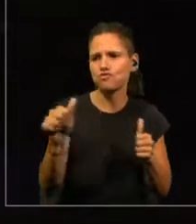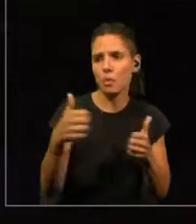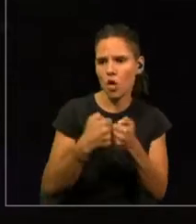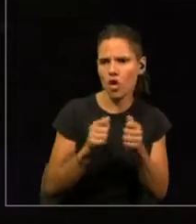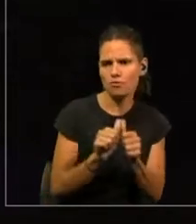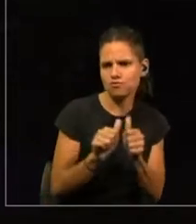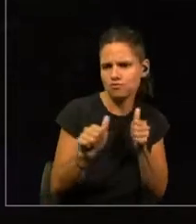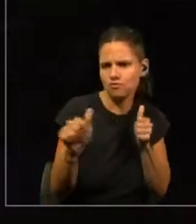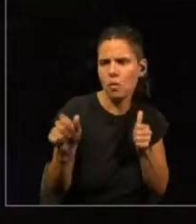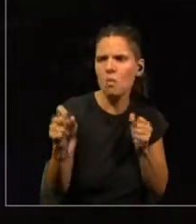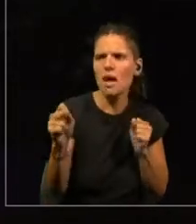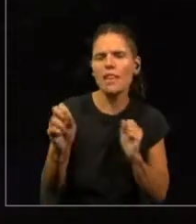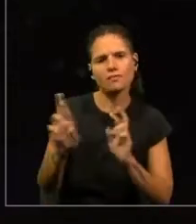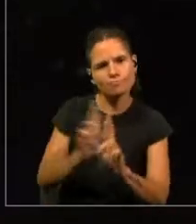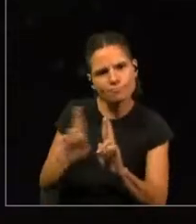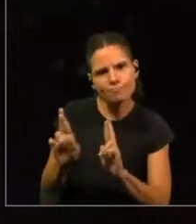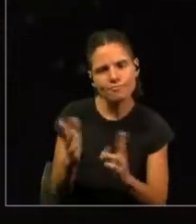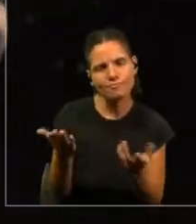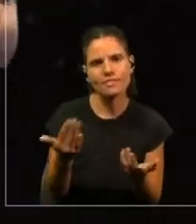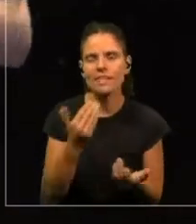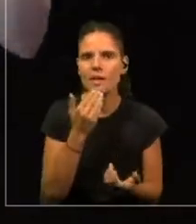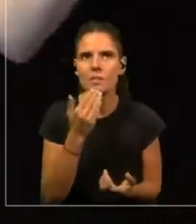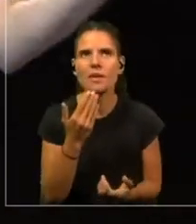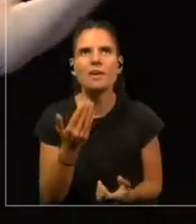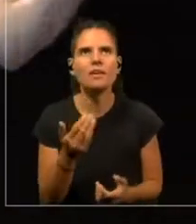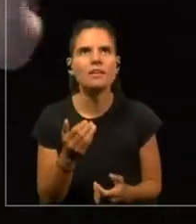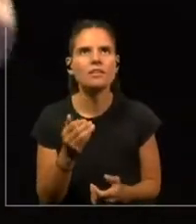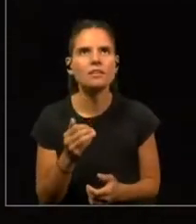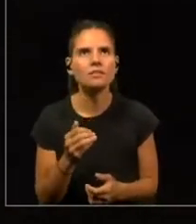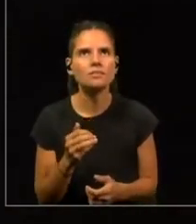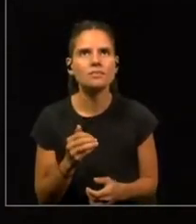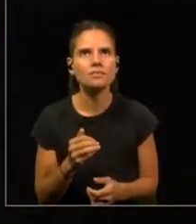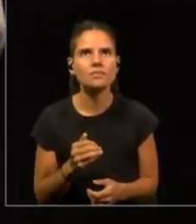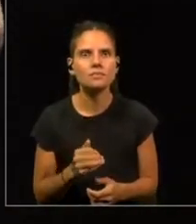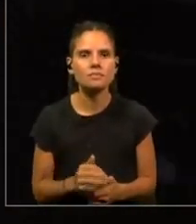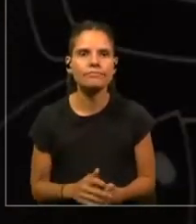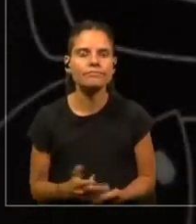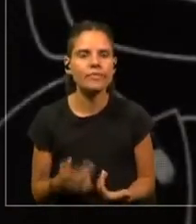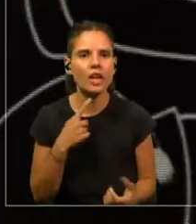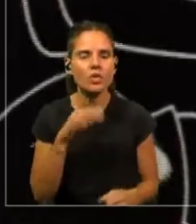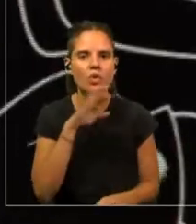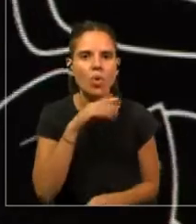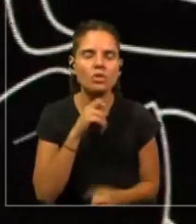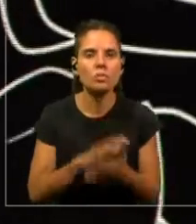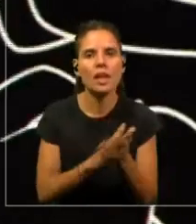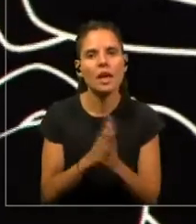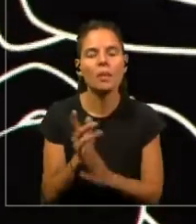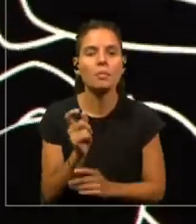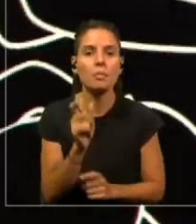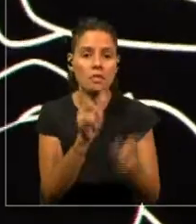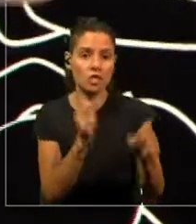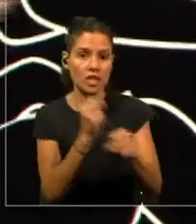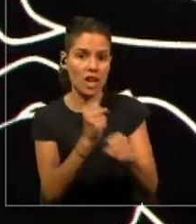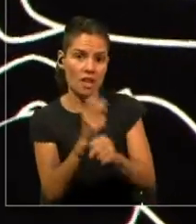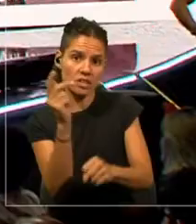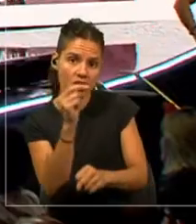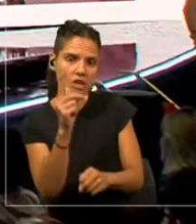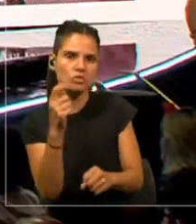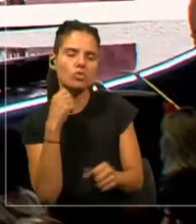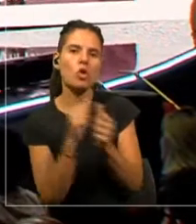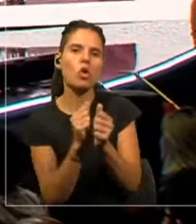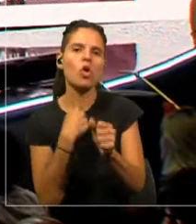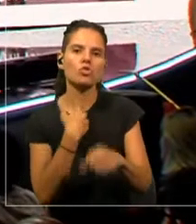utilizan trabajadores sexuales que pueden usar esto en su webcam.